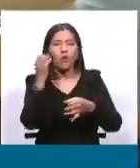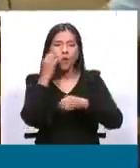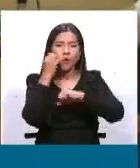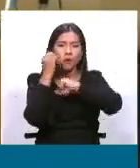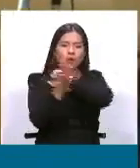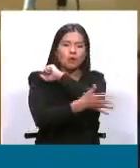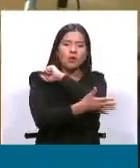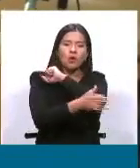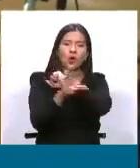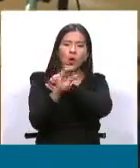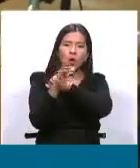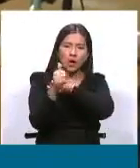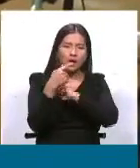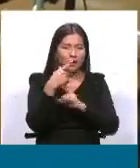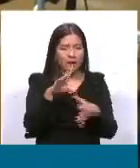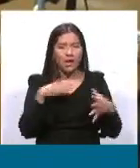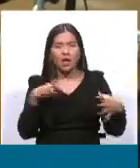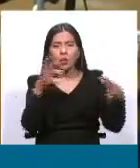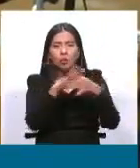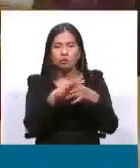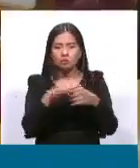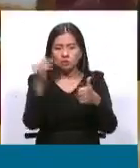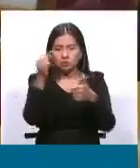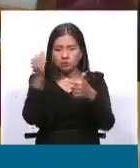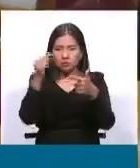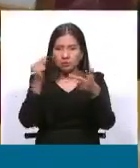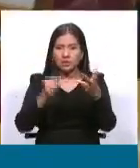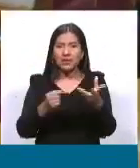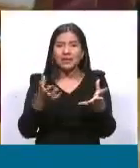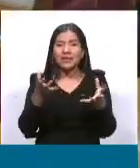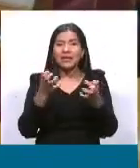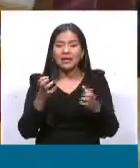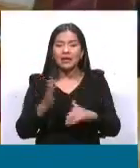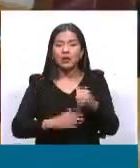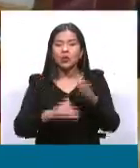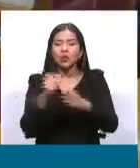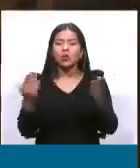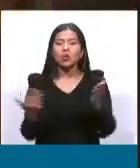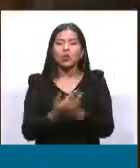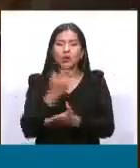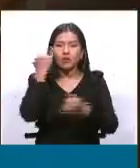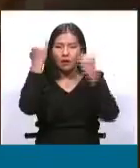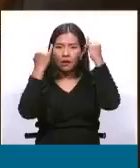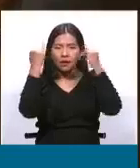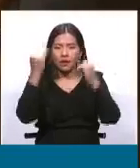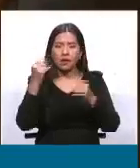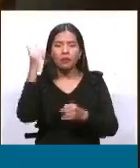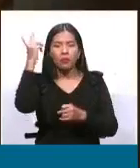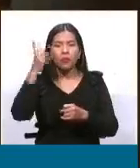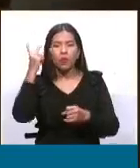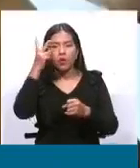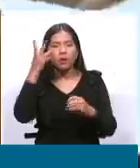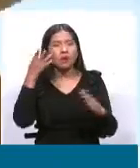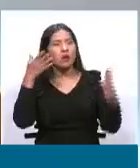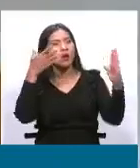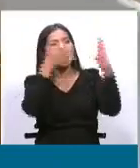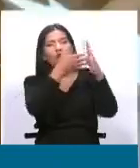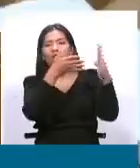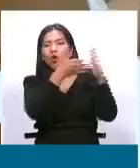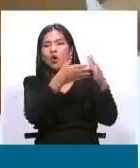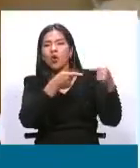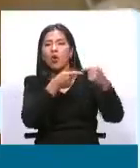este sector tenía. Es decir, el intento de construir una agenda política de oposición en vez de